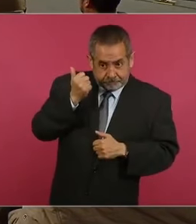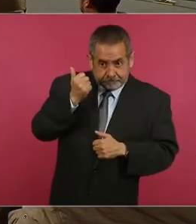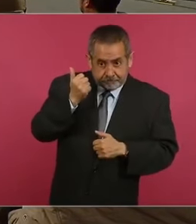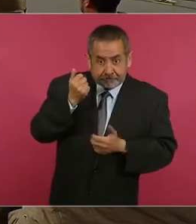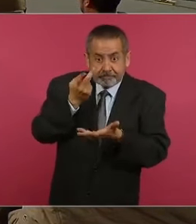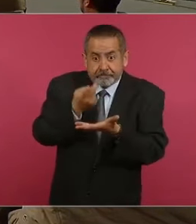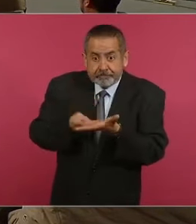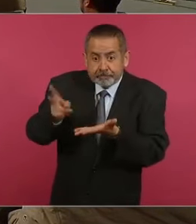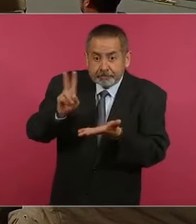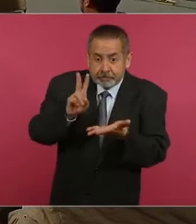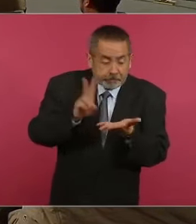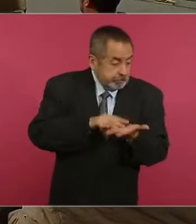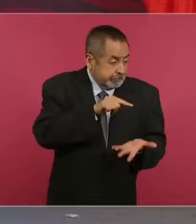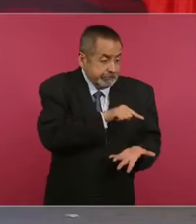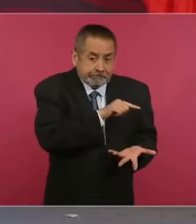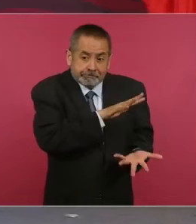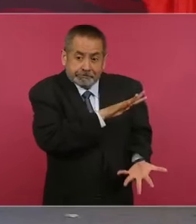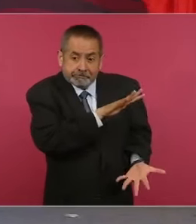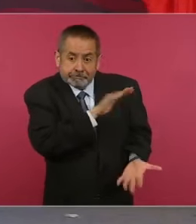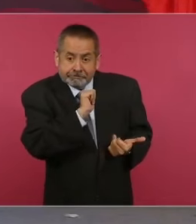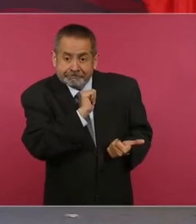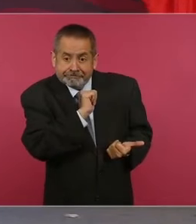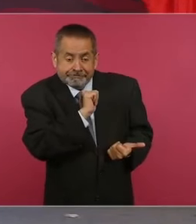se lleva todo ese ahorro.